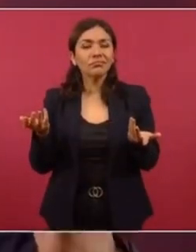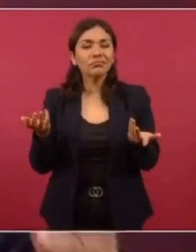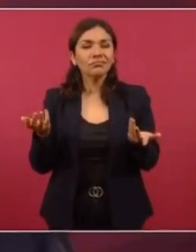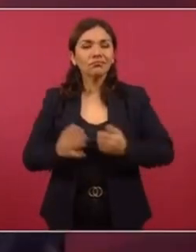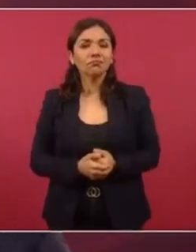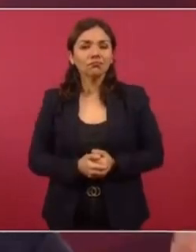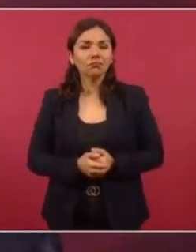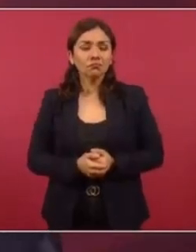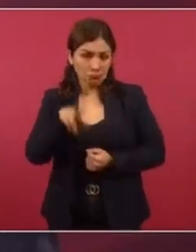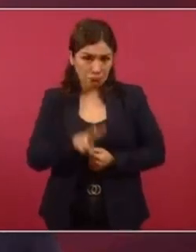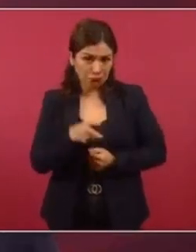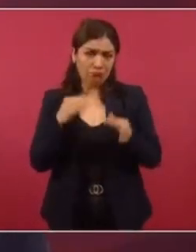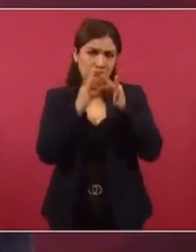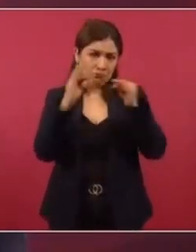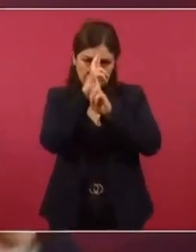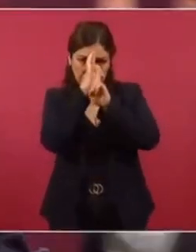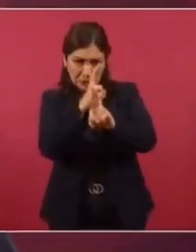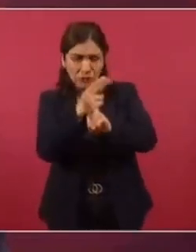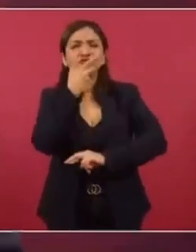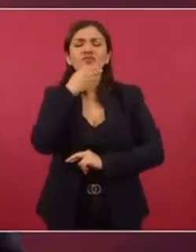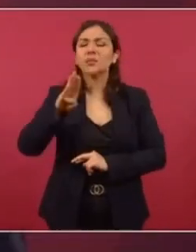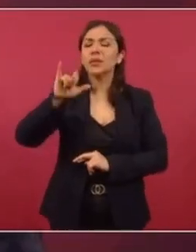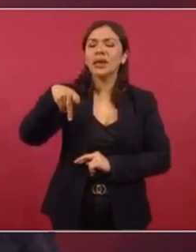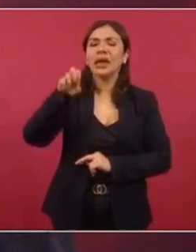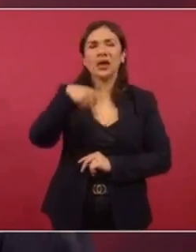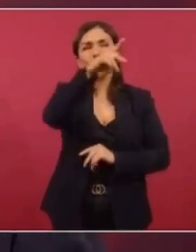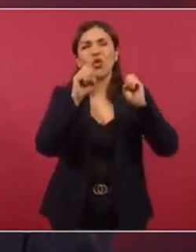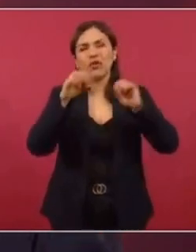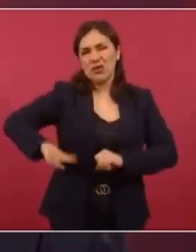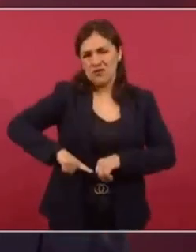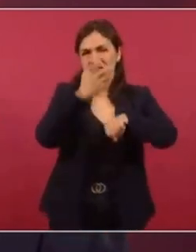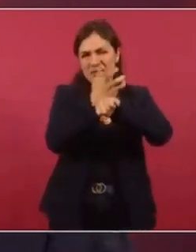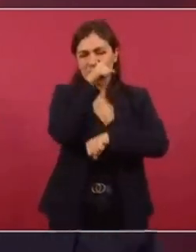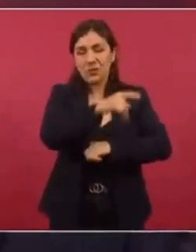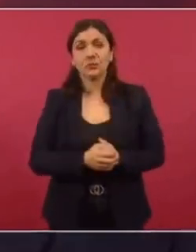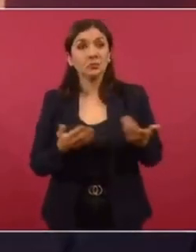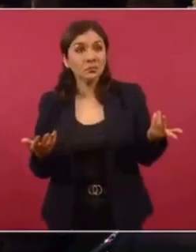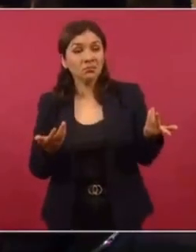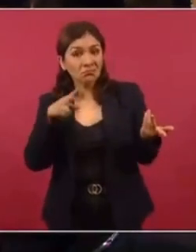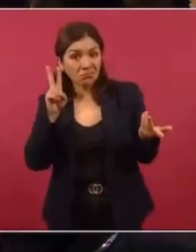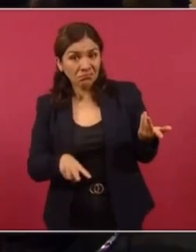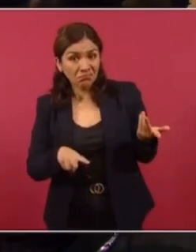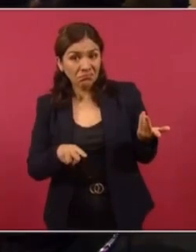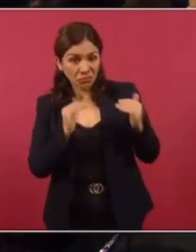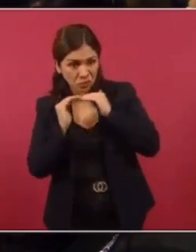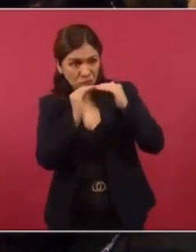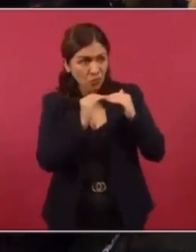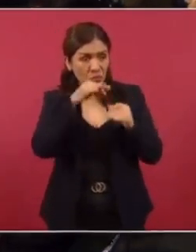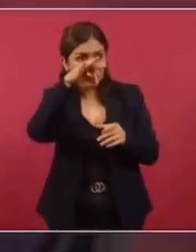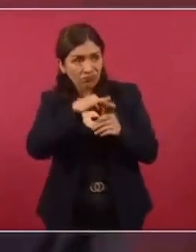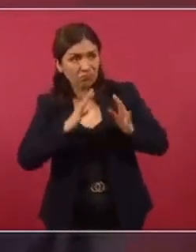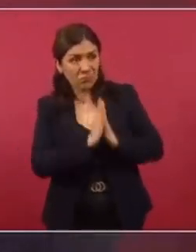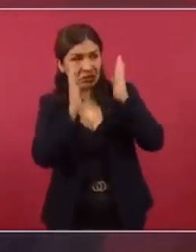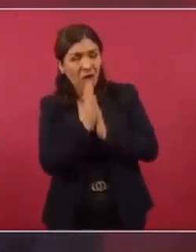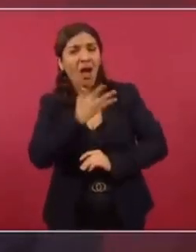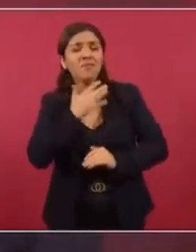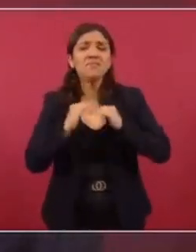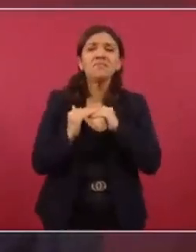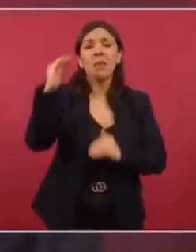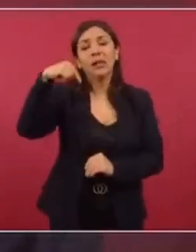¿Qué le digo, con todo respeto, al señor Blinken del Departamento de Estado? Que hay más democracia actualmente en México